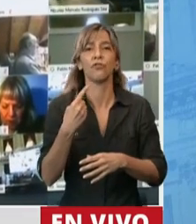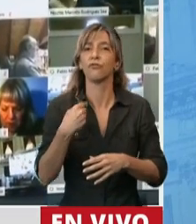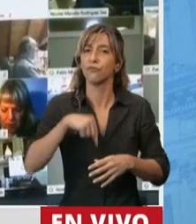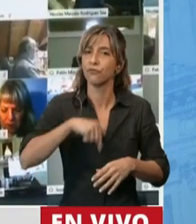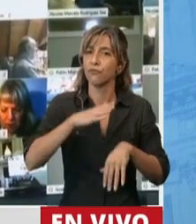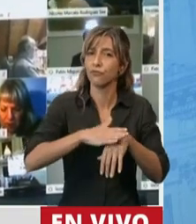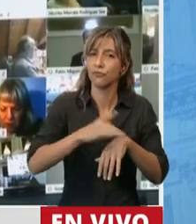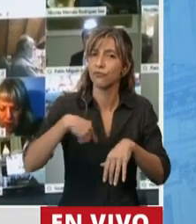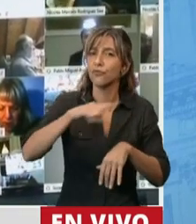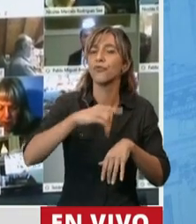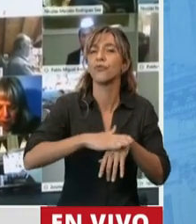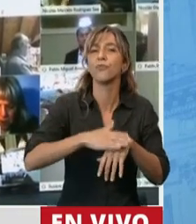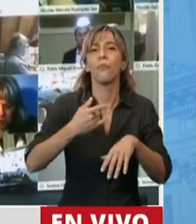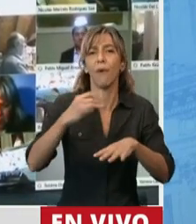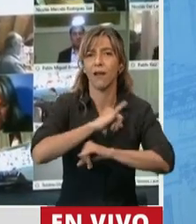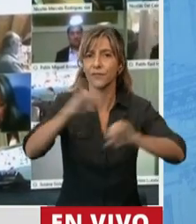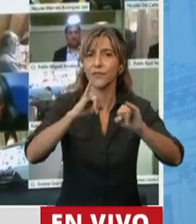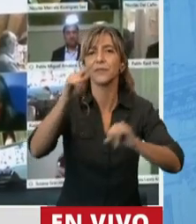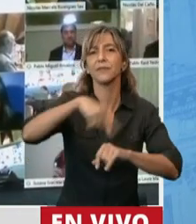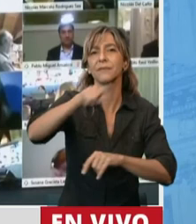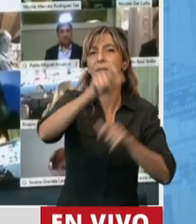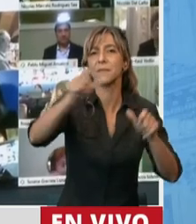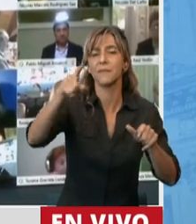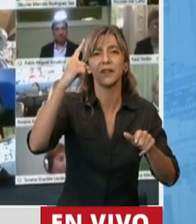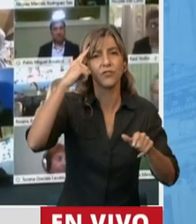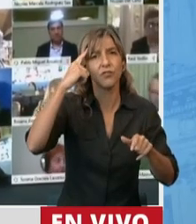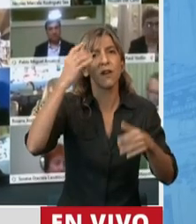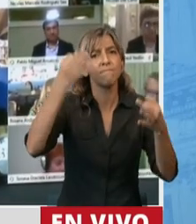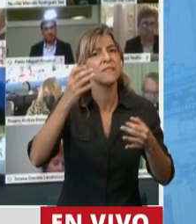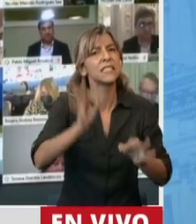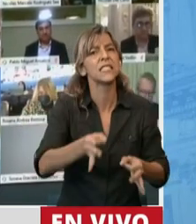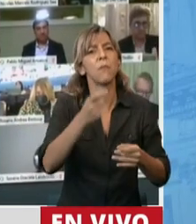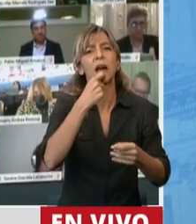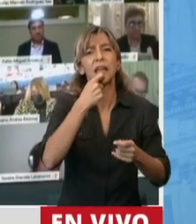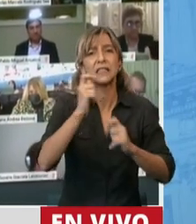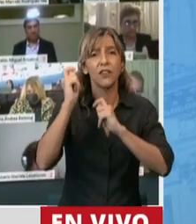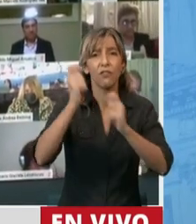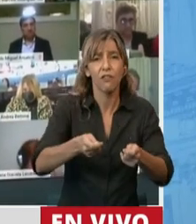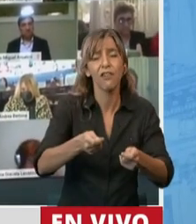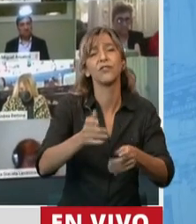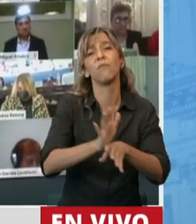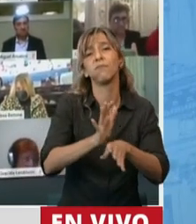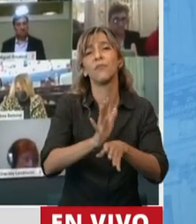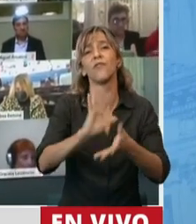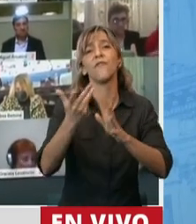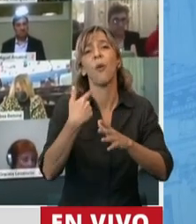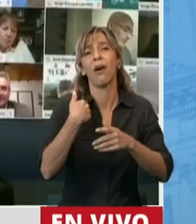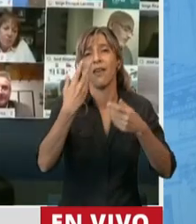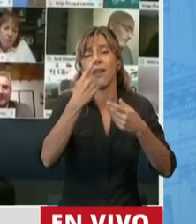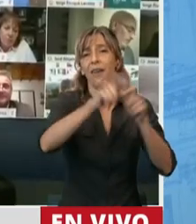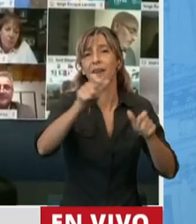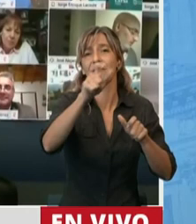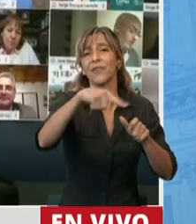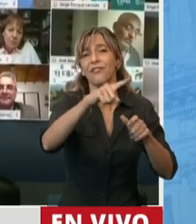salva vidas y que hoy, más que nunca, donar es amor. No perdamos la